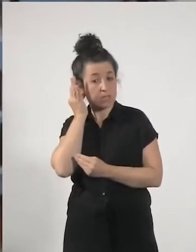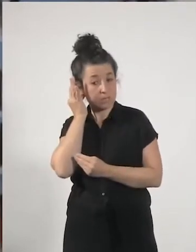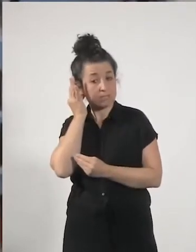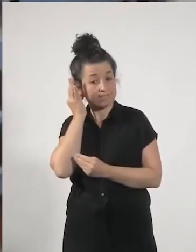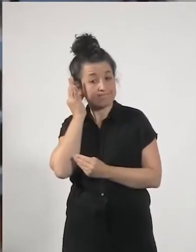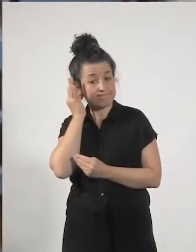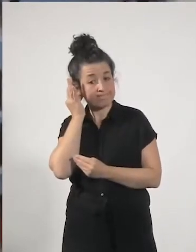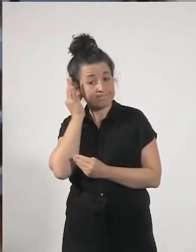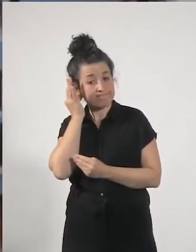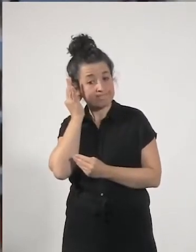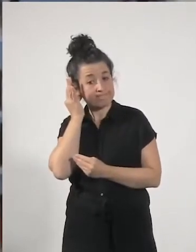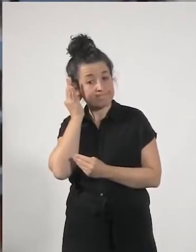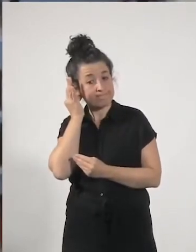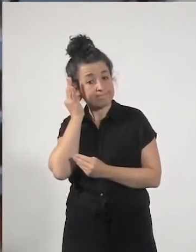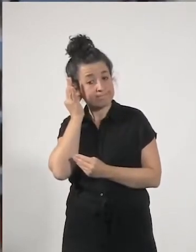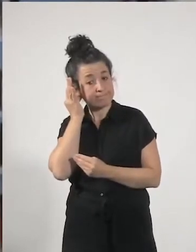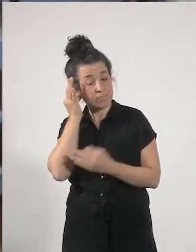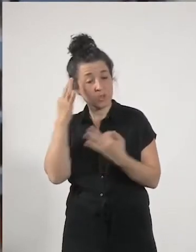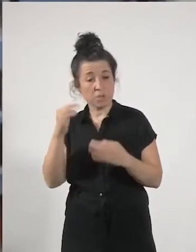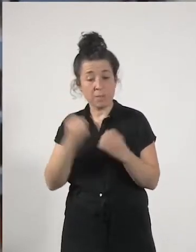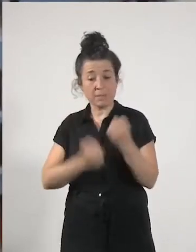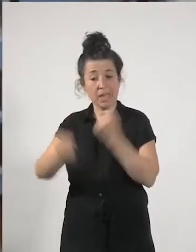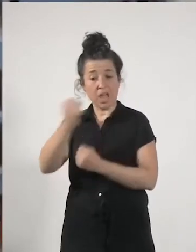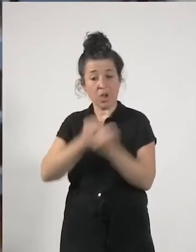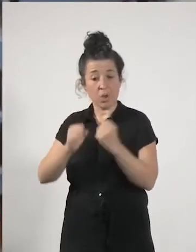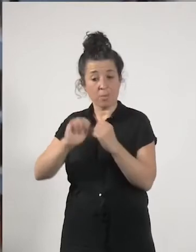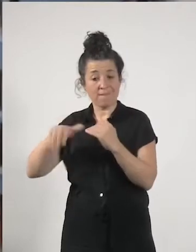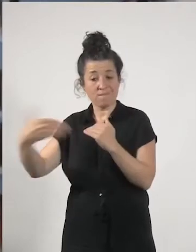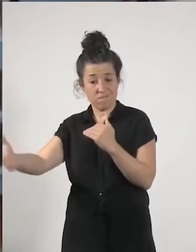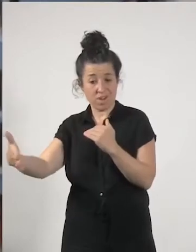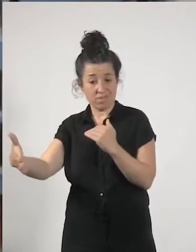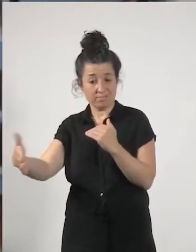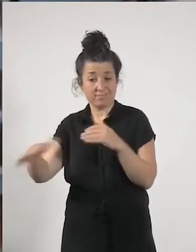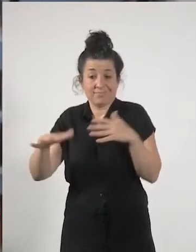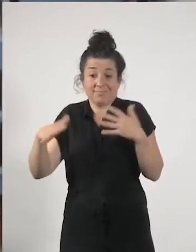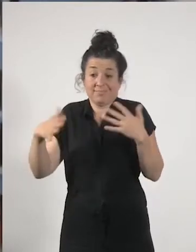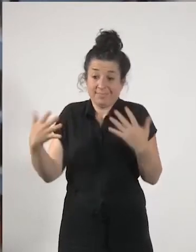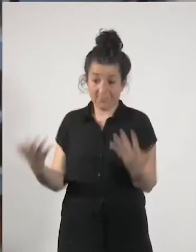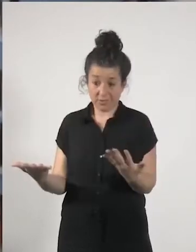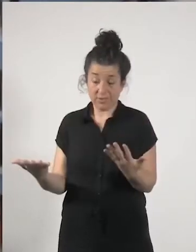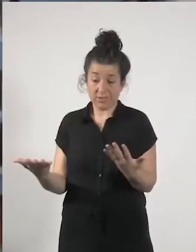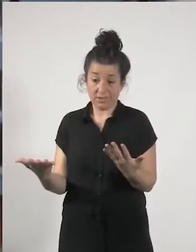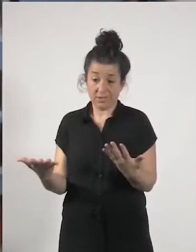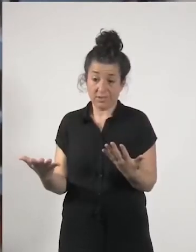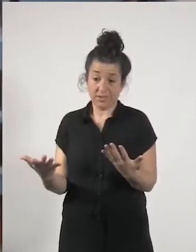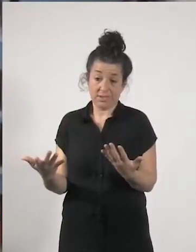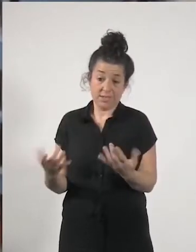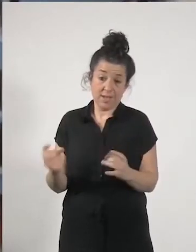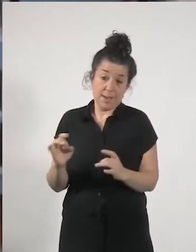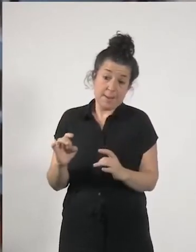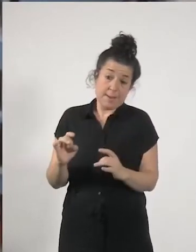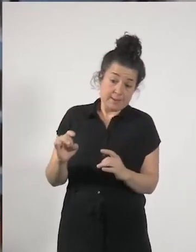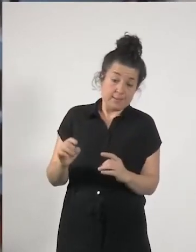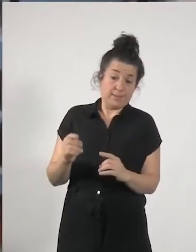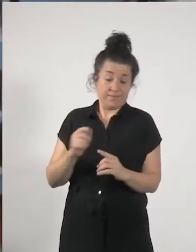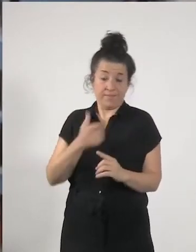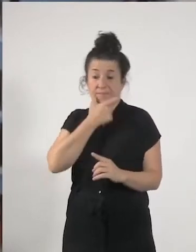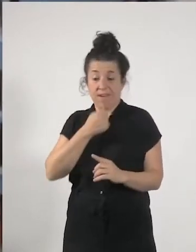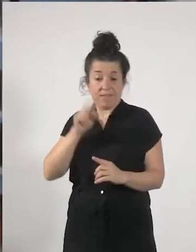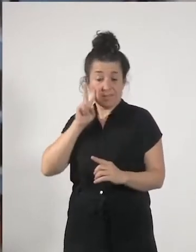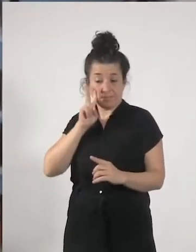suelen estar en los márgenes de la economía ¿no? y por tanto pues es más que previsible que les afecten